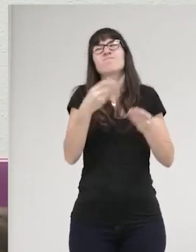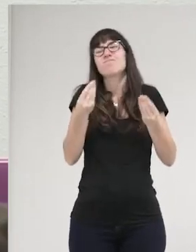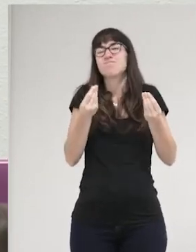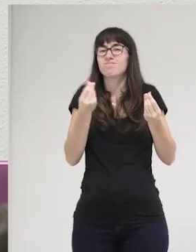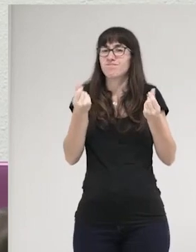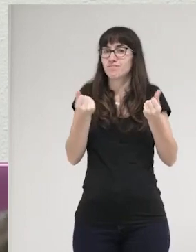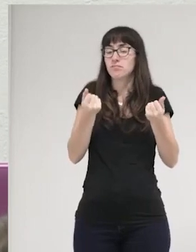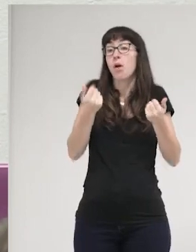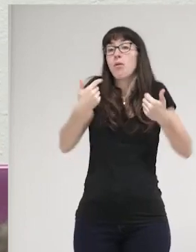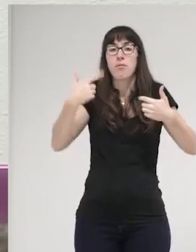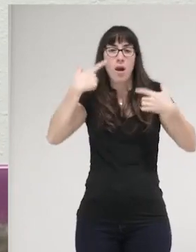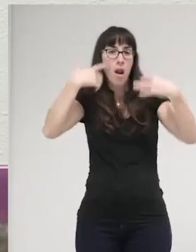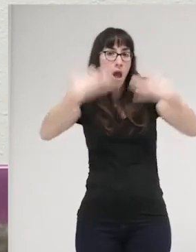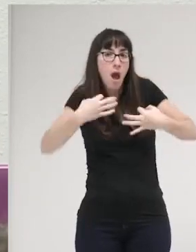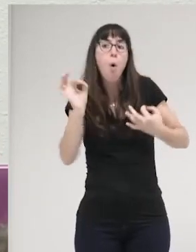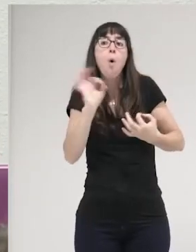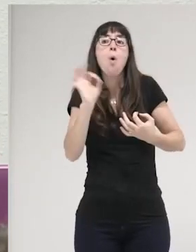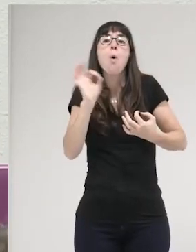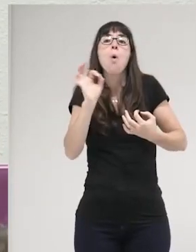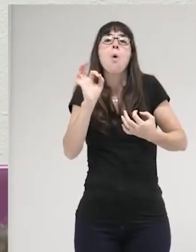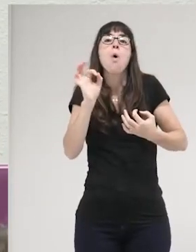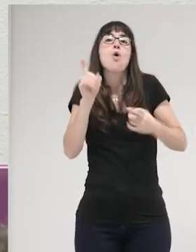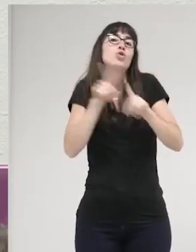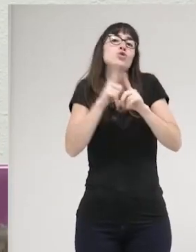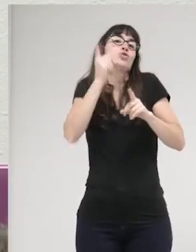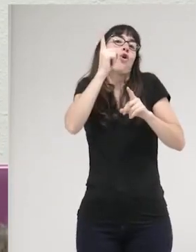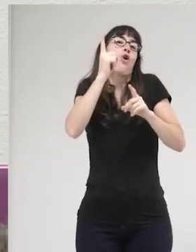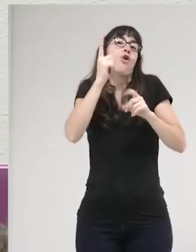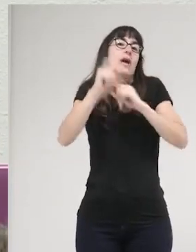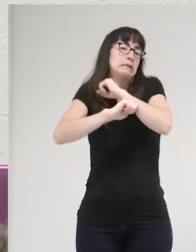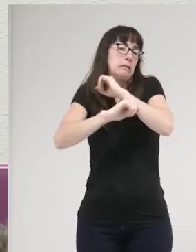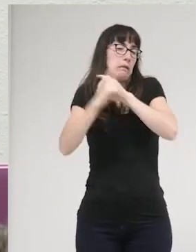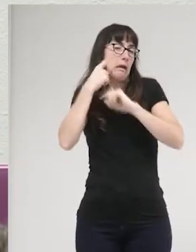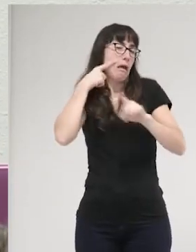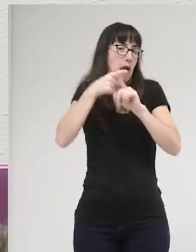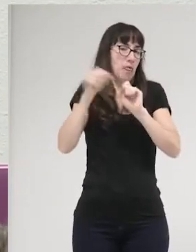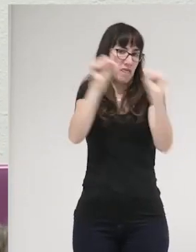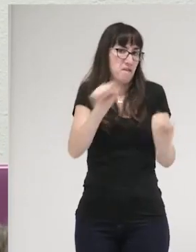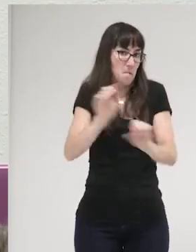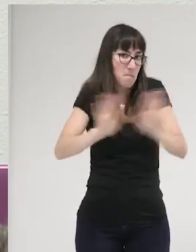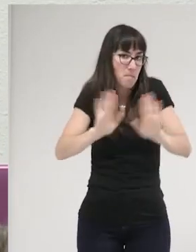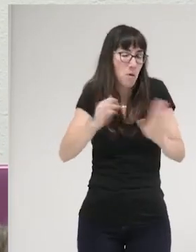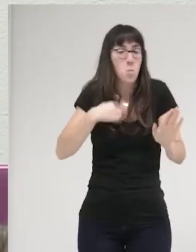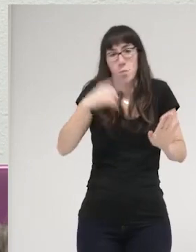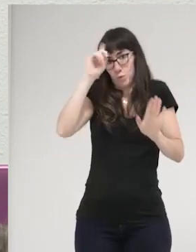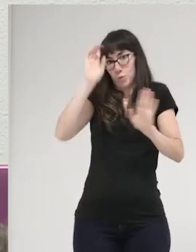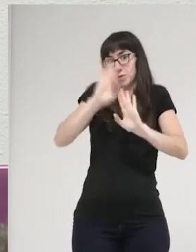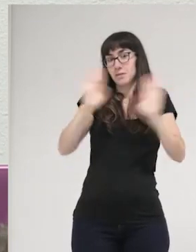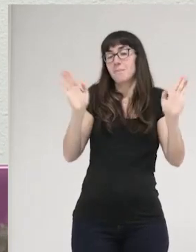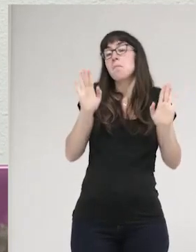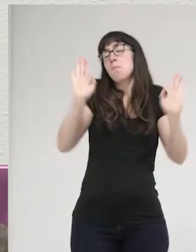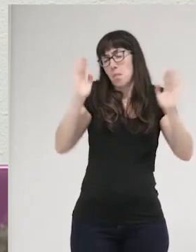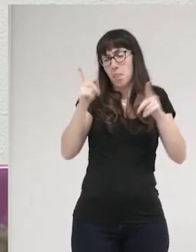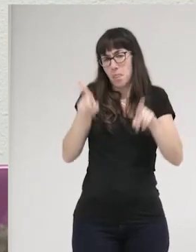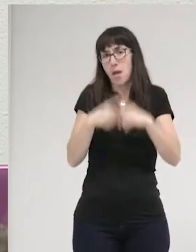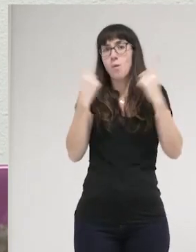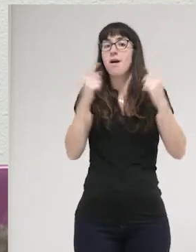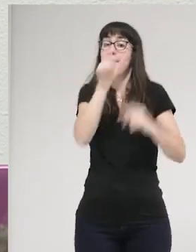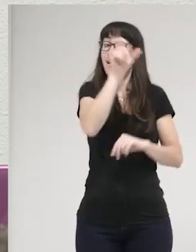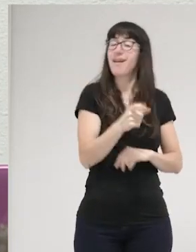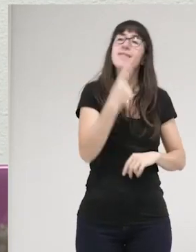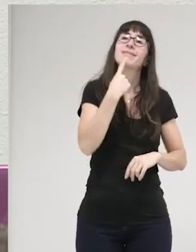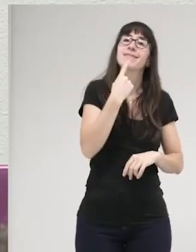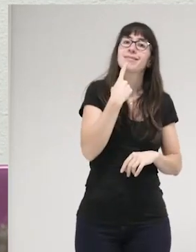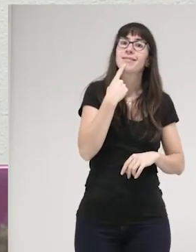no sé si esto es real o es una una defensa una estrategia jurídica de defensa y ya está pero en cualquier caso como